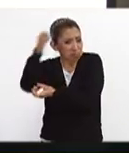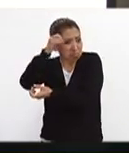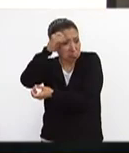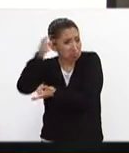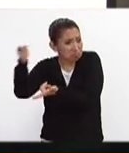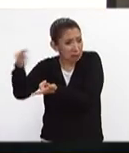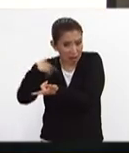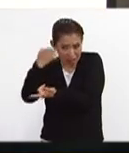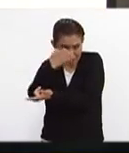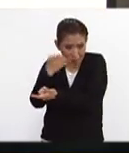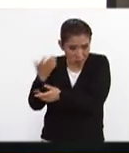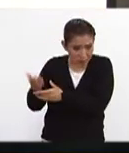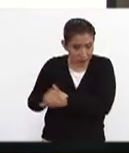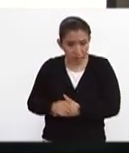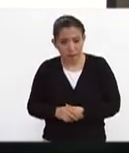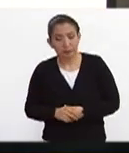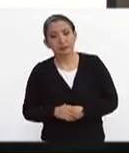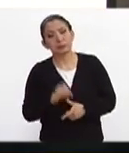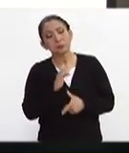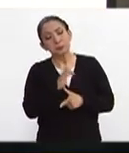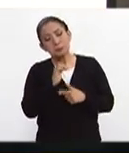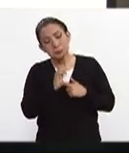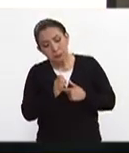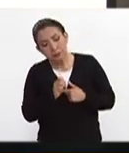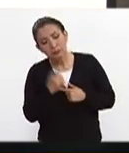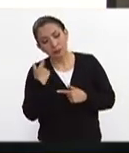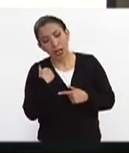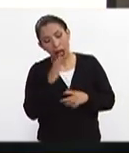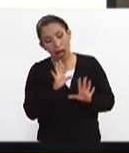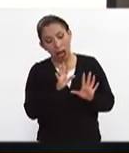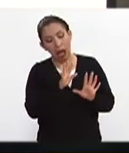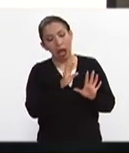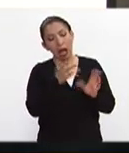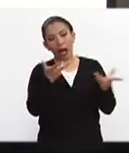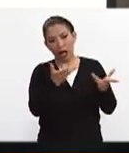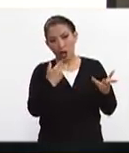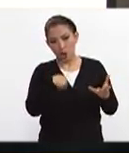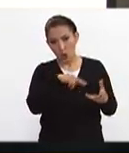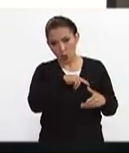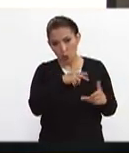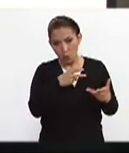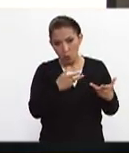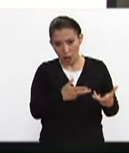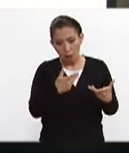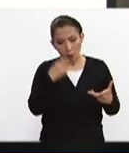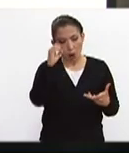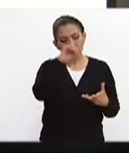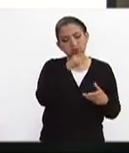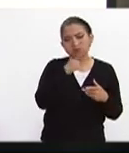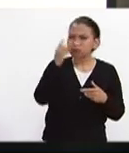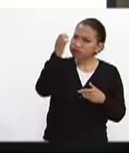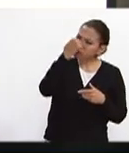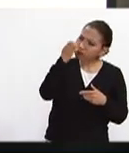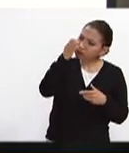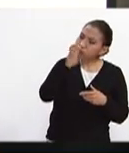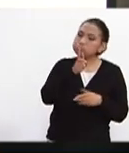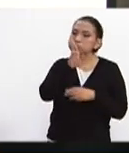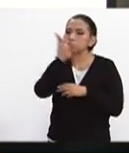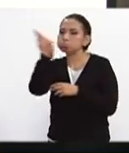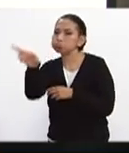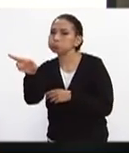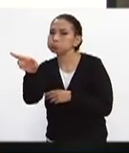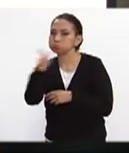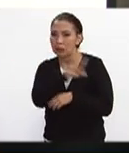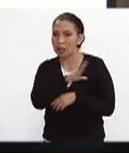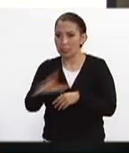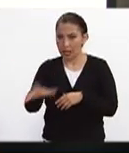parece? hay que evaluarla y entonces pues ya emitimos una opinión con respecto de